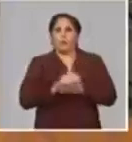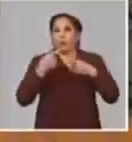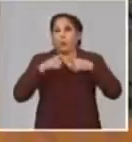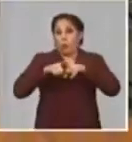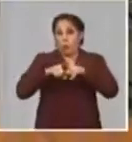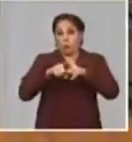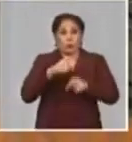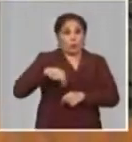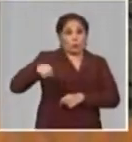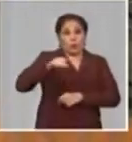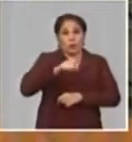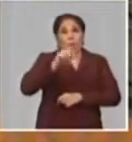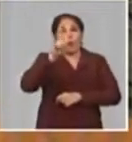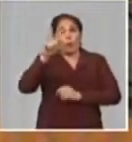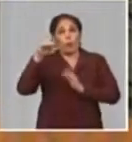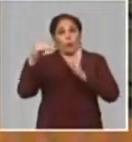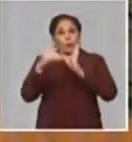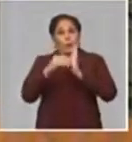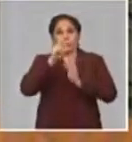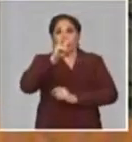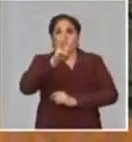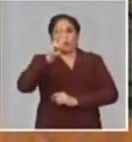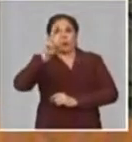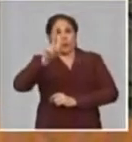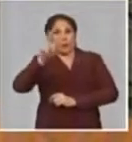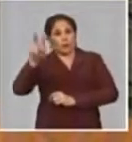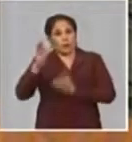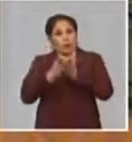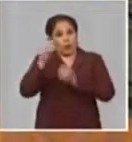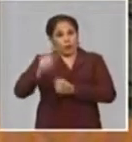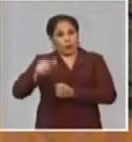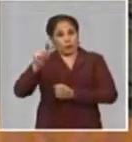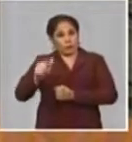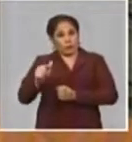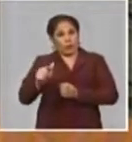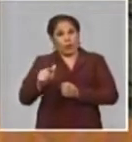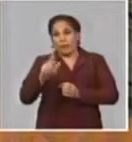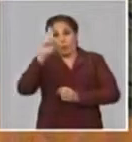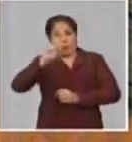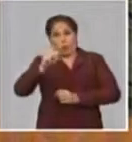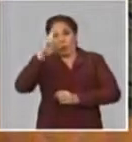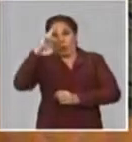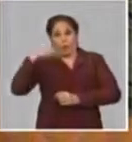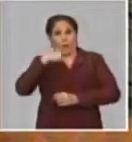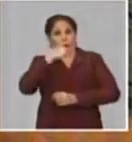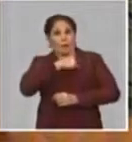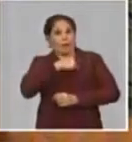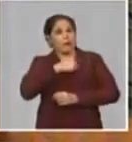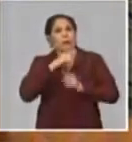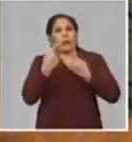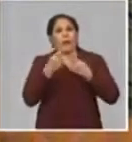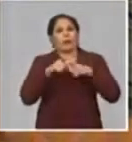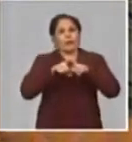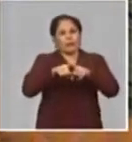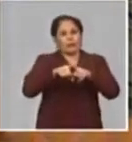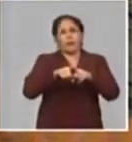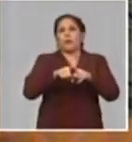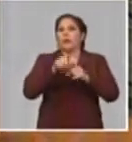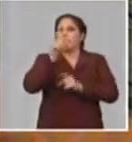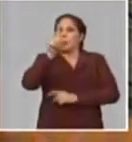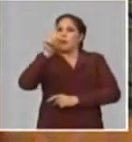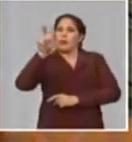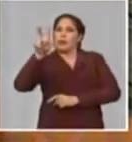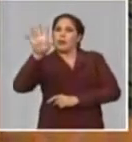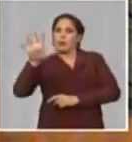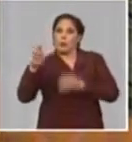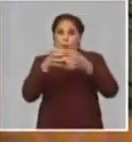Hay más de 2.322 estudiantes que no son de las ciencias médicas, que están ya vinculados en 124